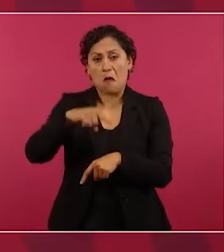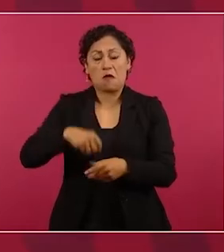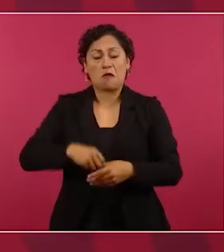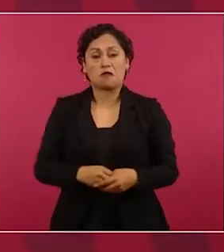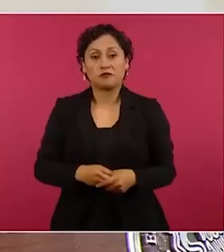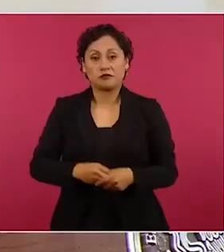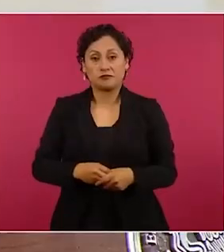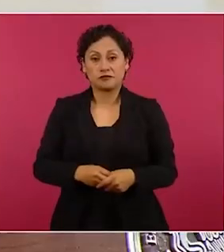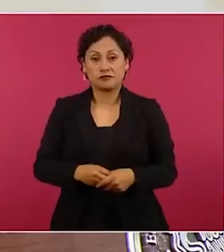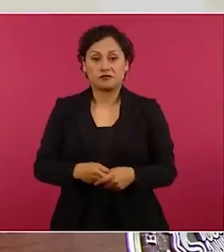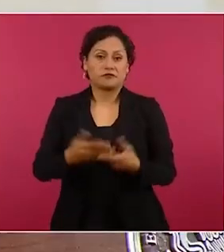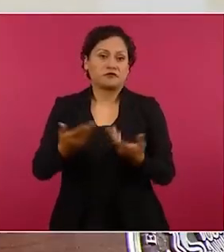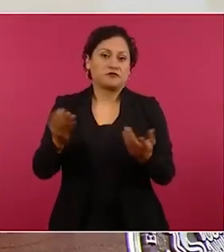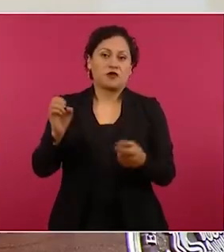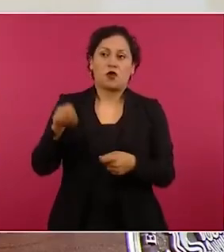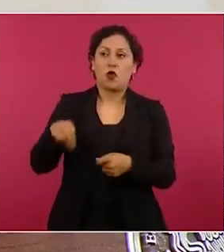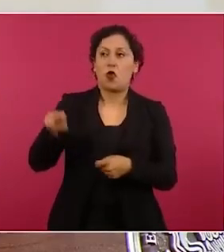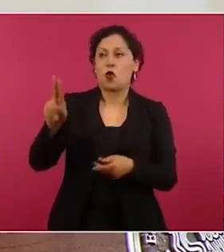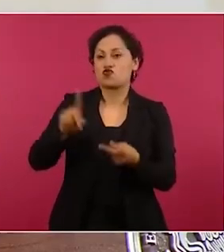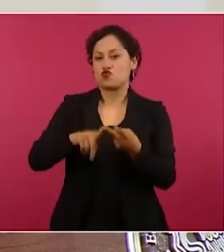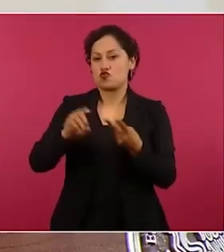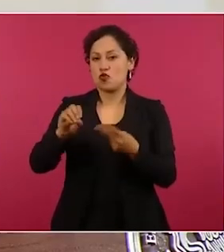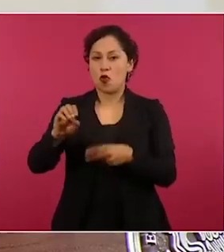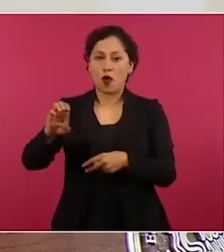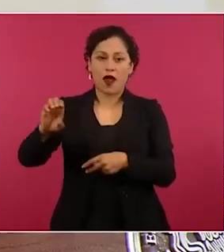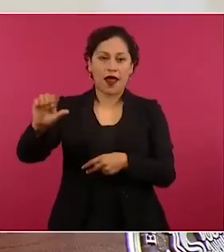de la ONU y de la OEA,